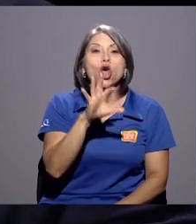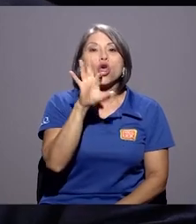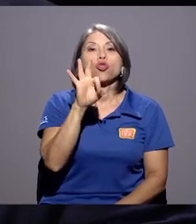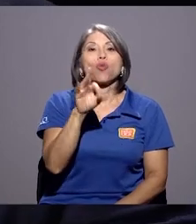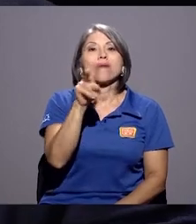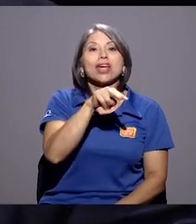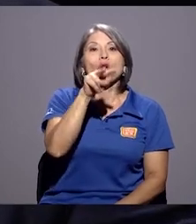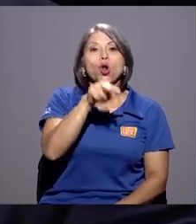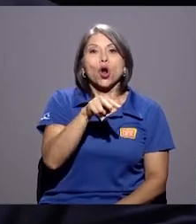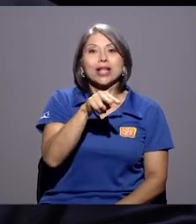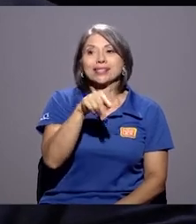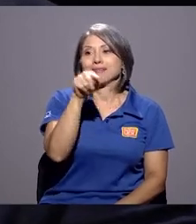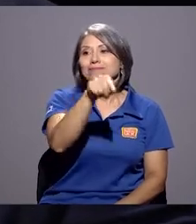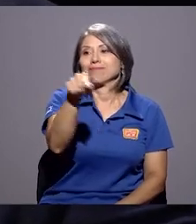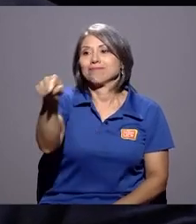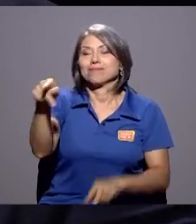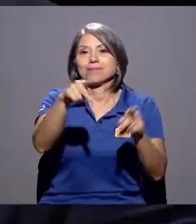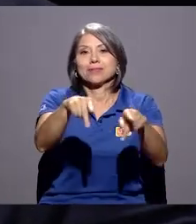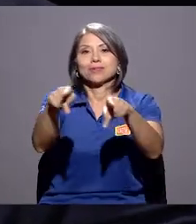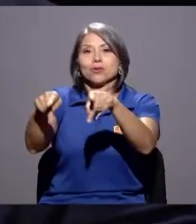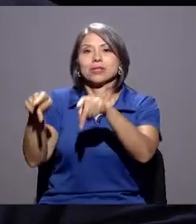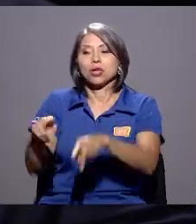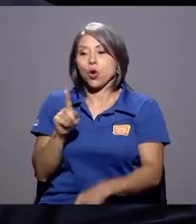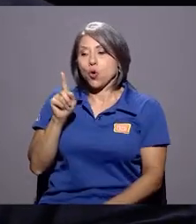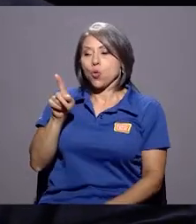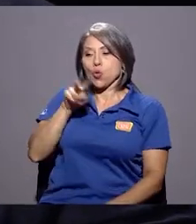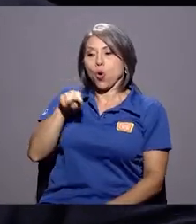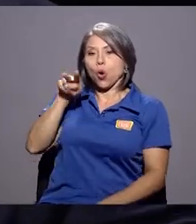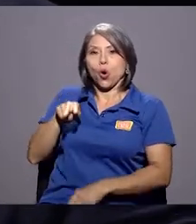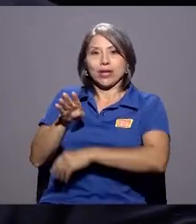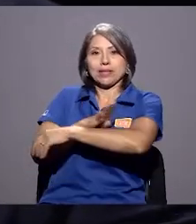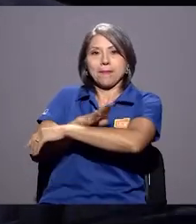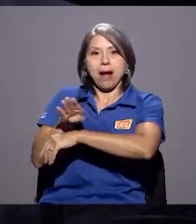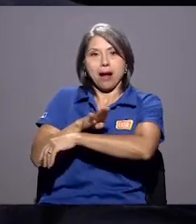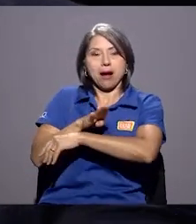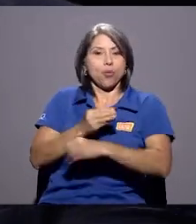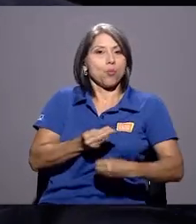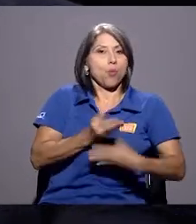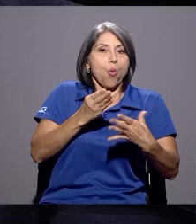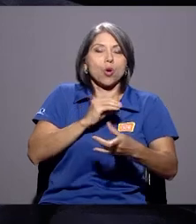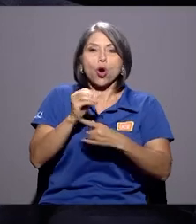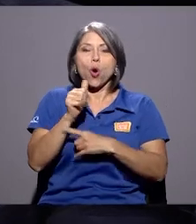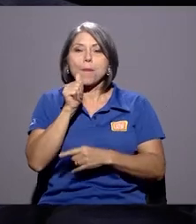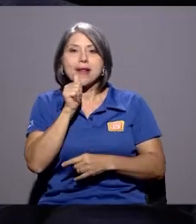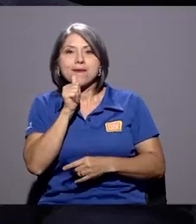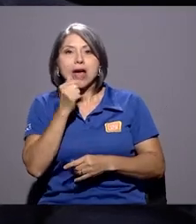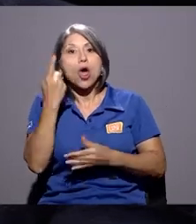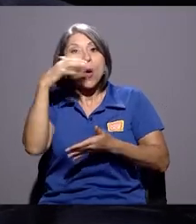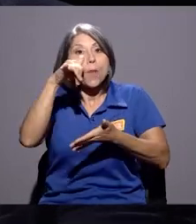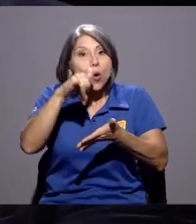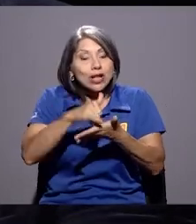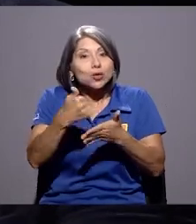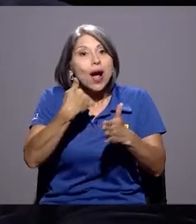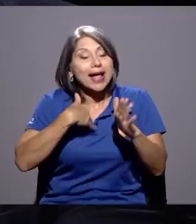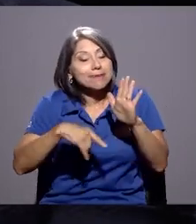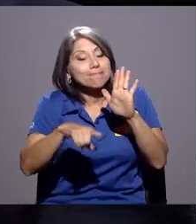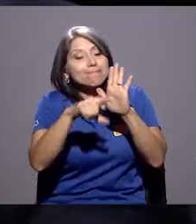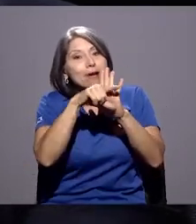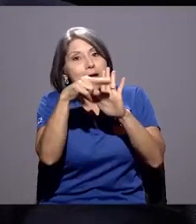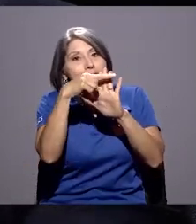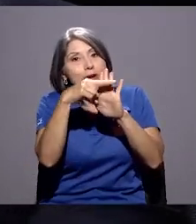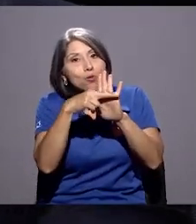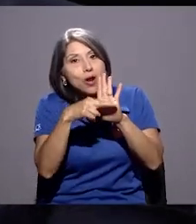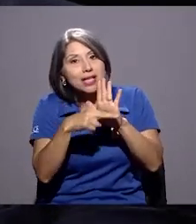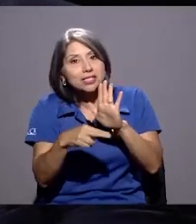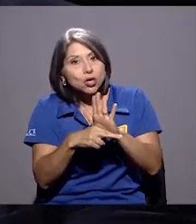del banquero, es decir, del capital bancario, ya sea público o privado. Por eso existe una regulación prudencial de